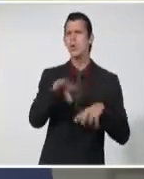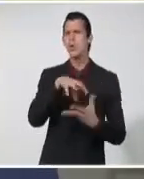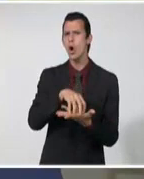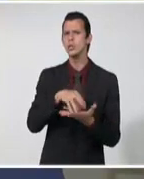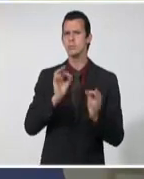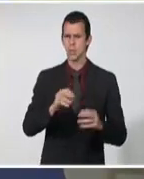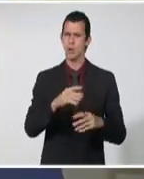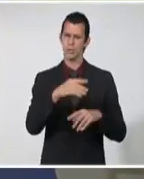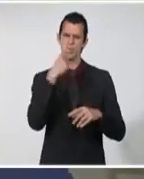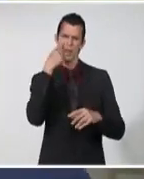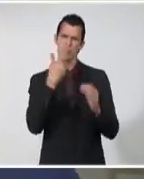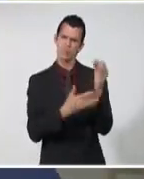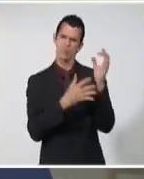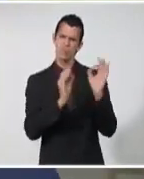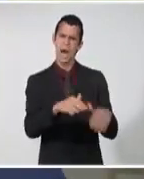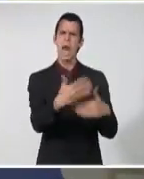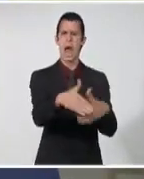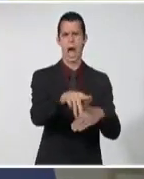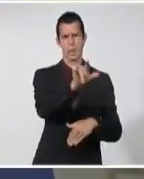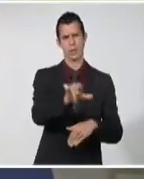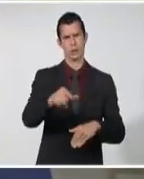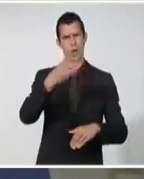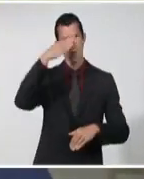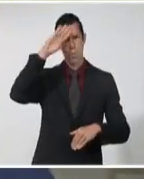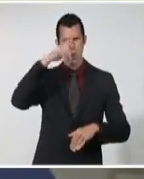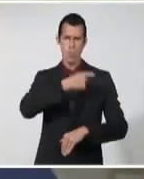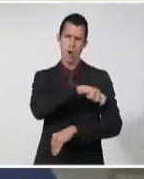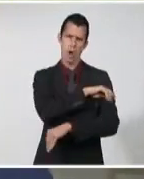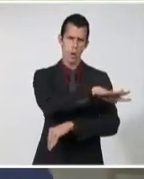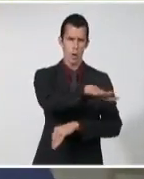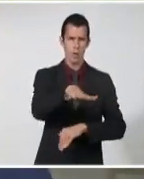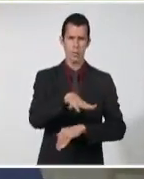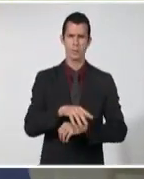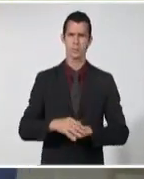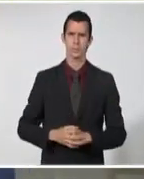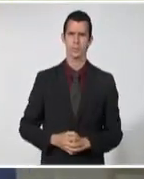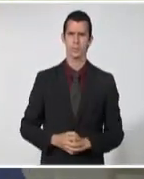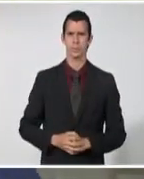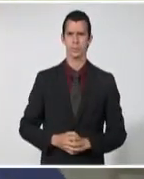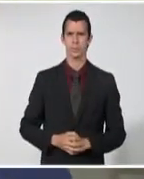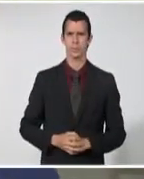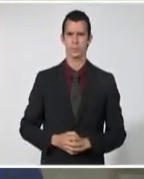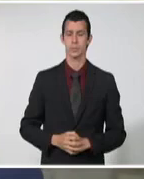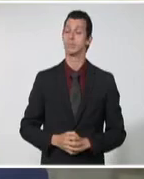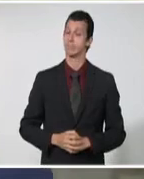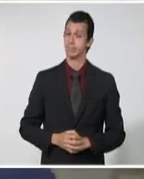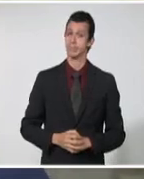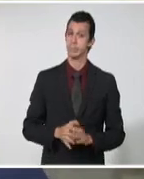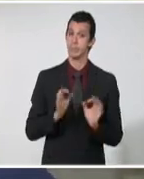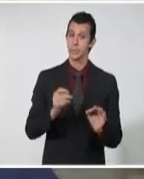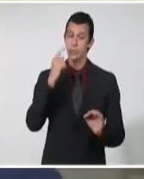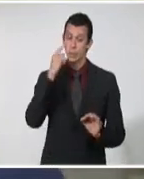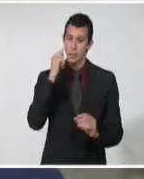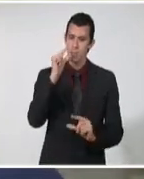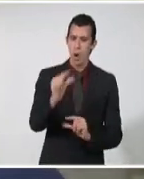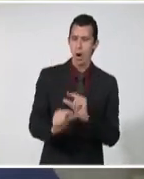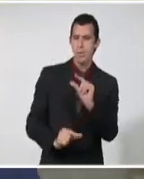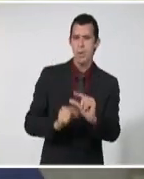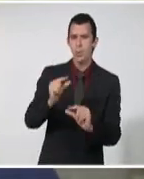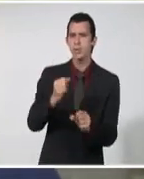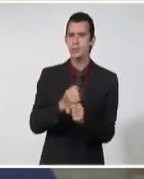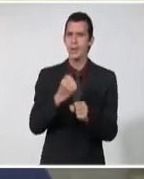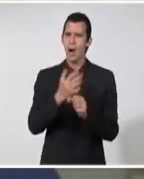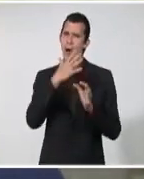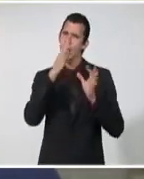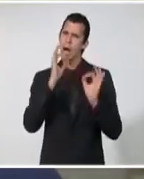Trabajar por defender el espíritu de la nación, su historia y sus conquistas sociales, marcan el rumbo político e ideológico, donde